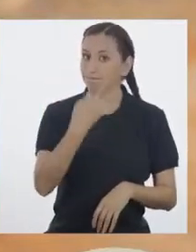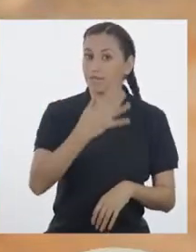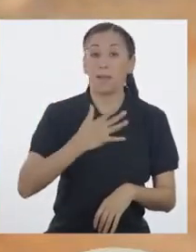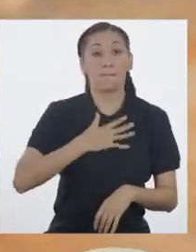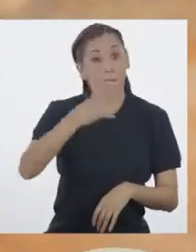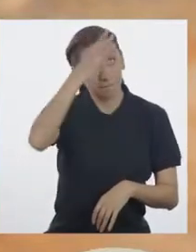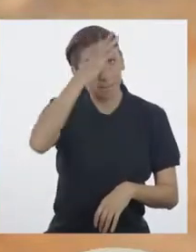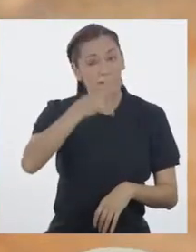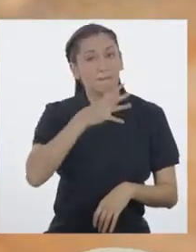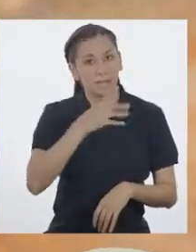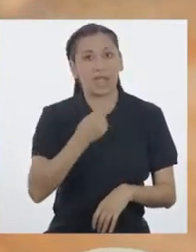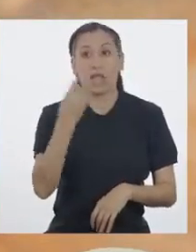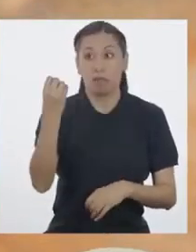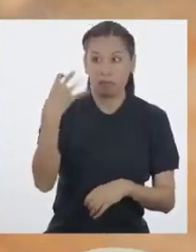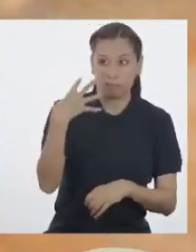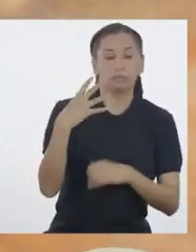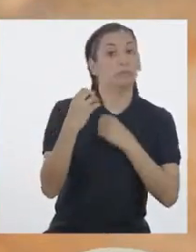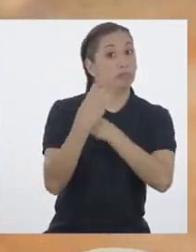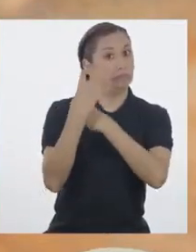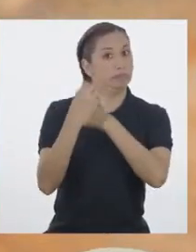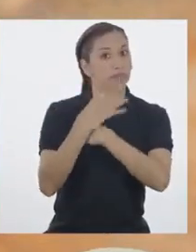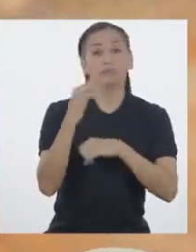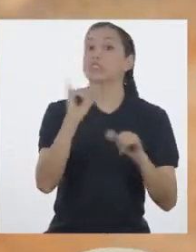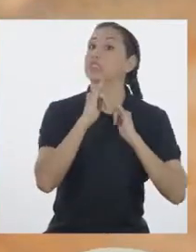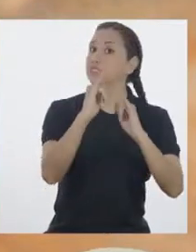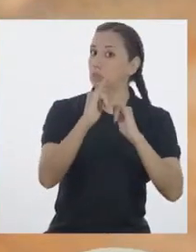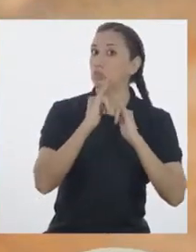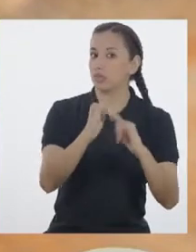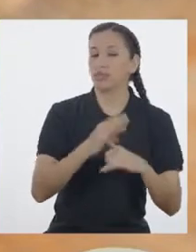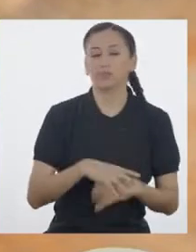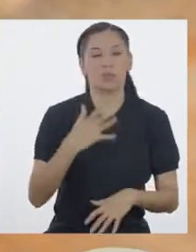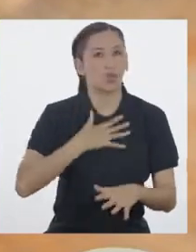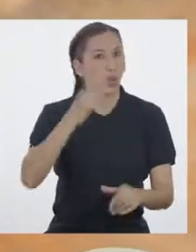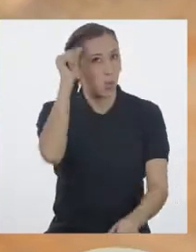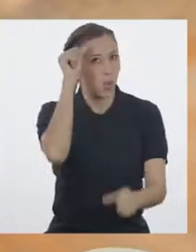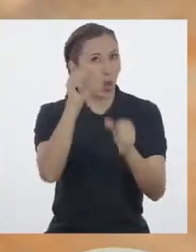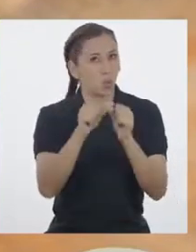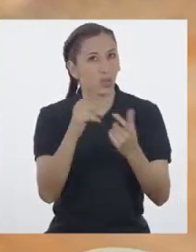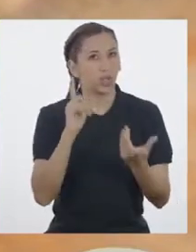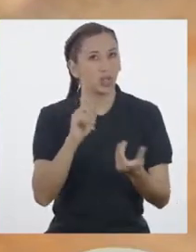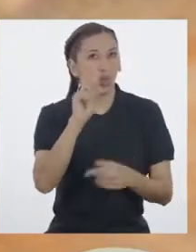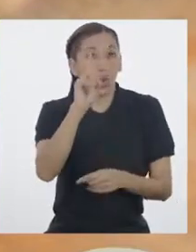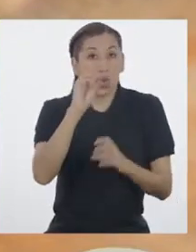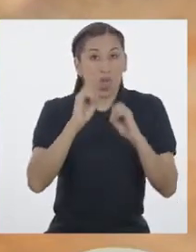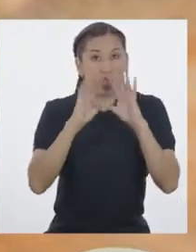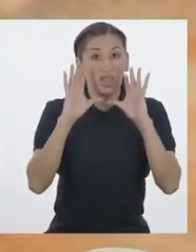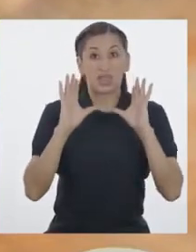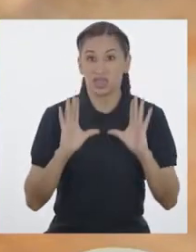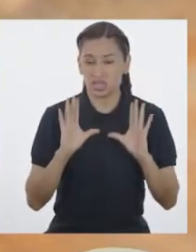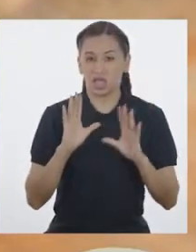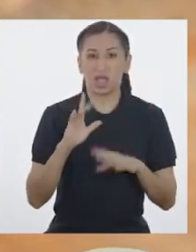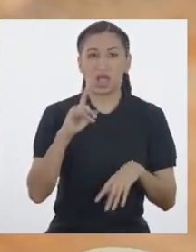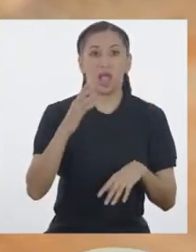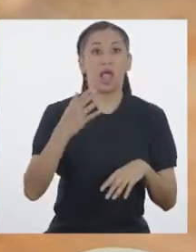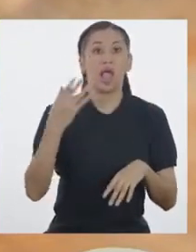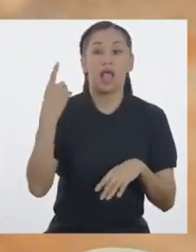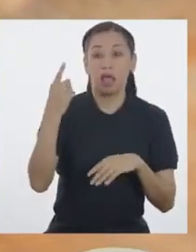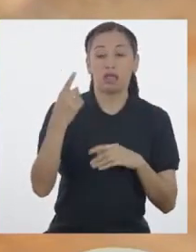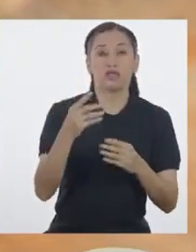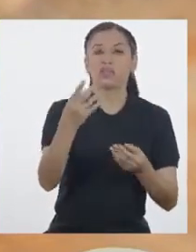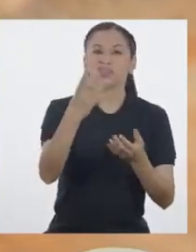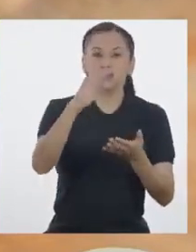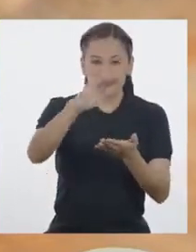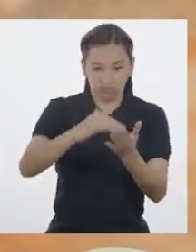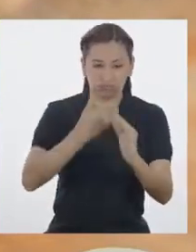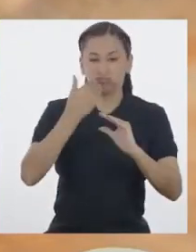mis papás me dicen lo mismo Me acuerdo que una vez me mandaron